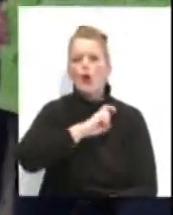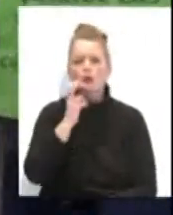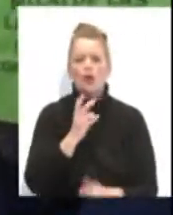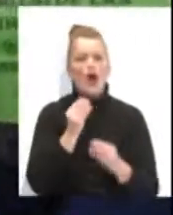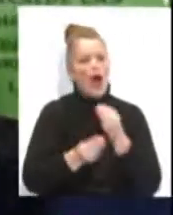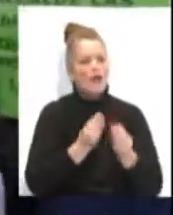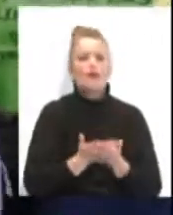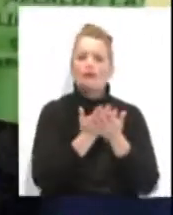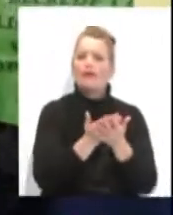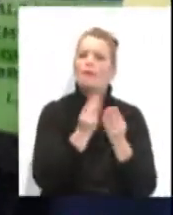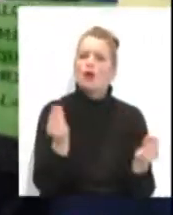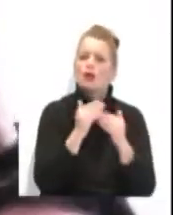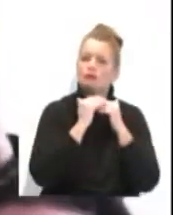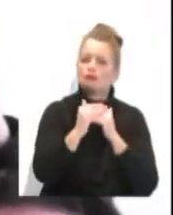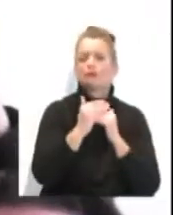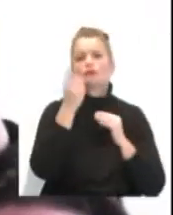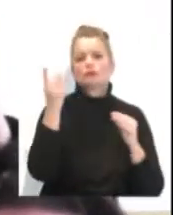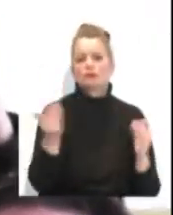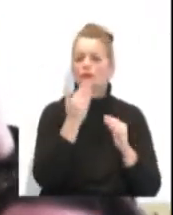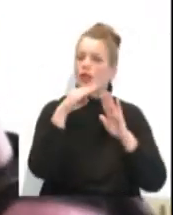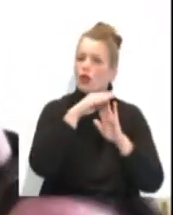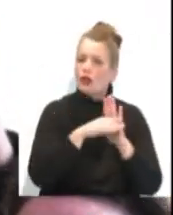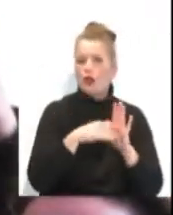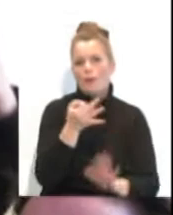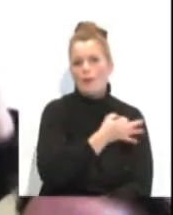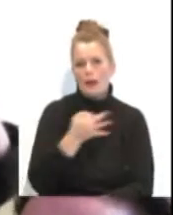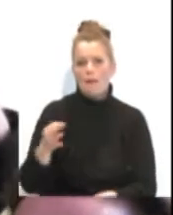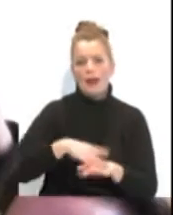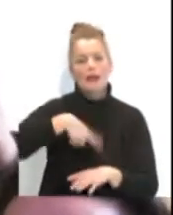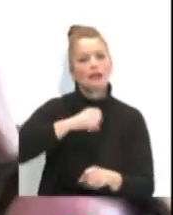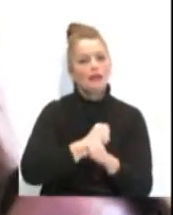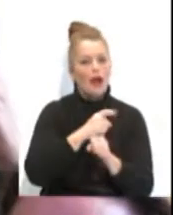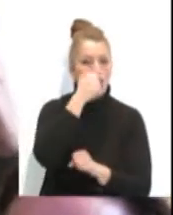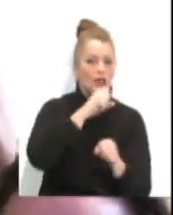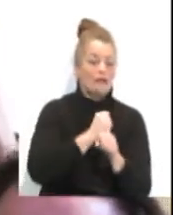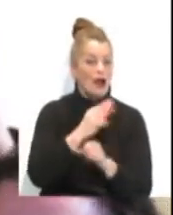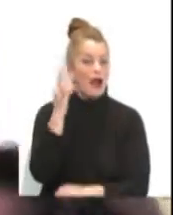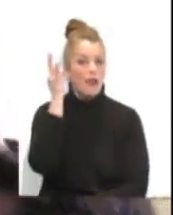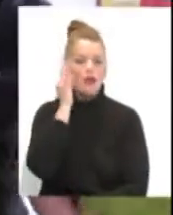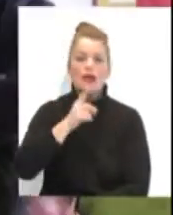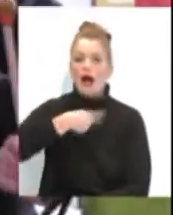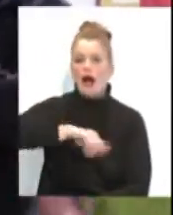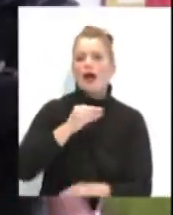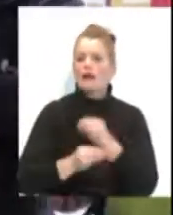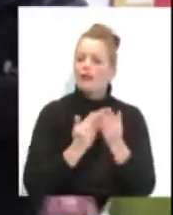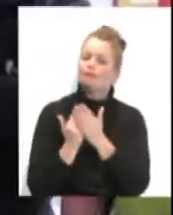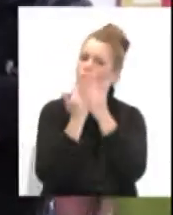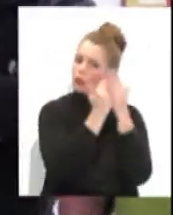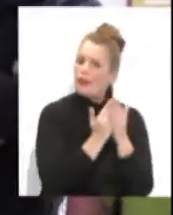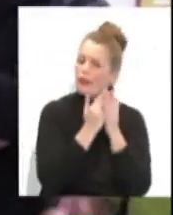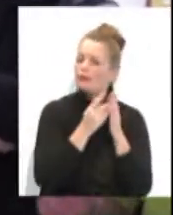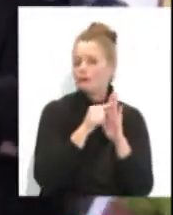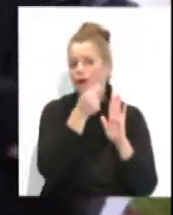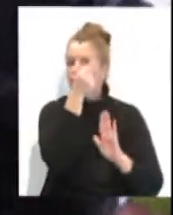estabilidad laboral y unas condiciones mucho más dignas para los trabajadores y trabajadoras. Es por ello que se está estudiando esta